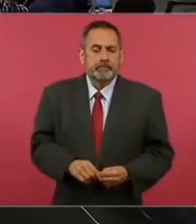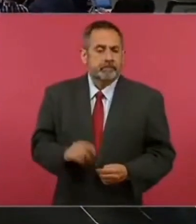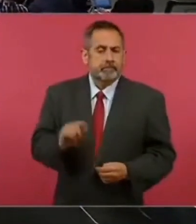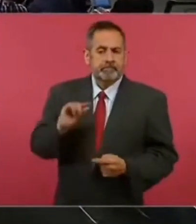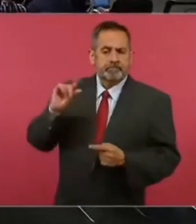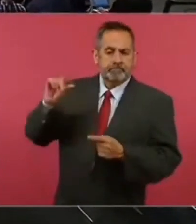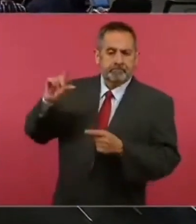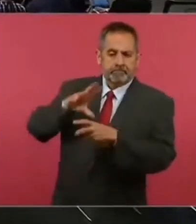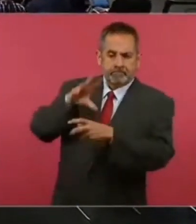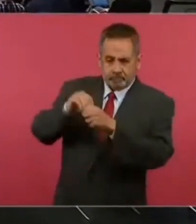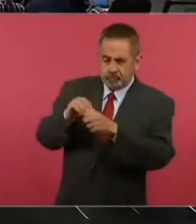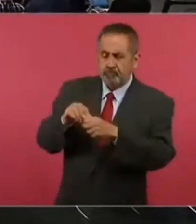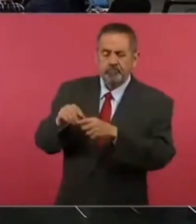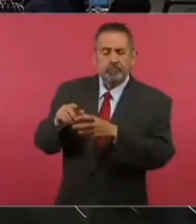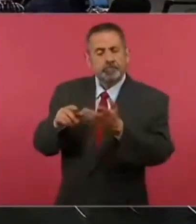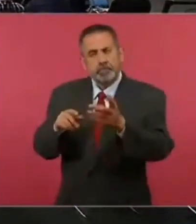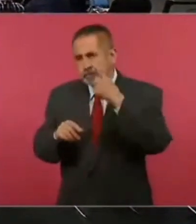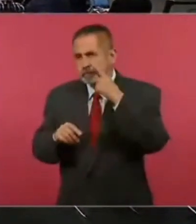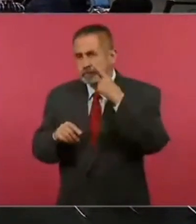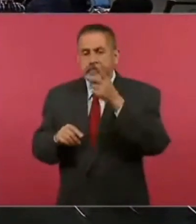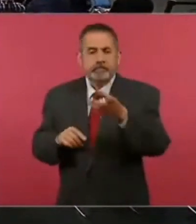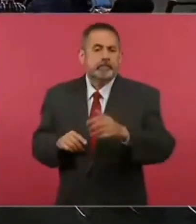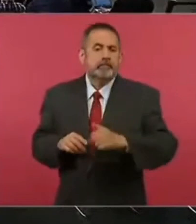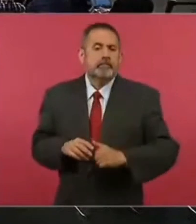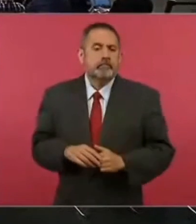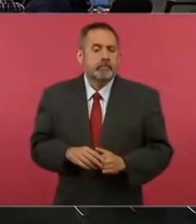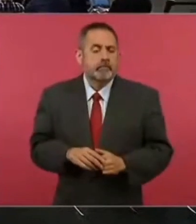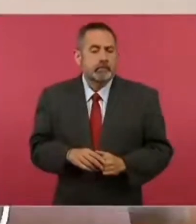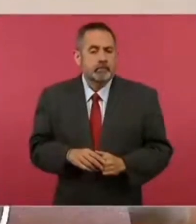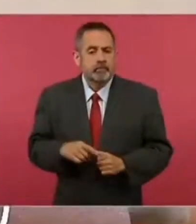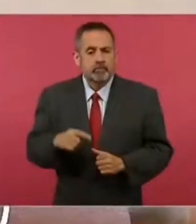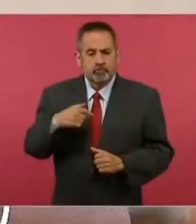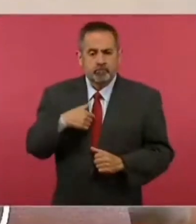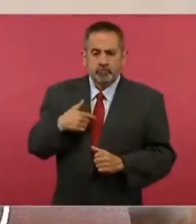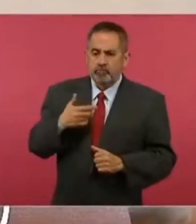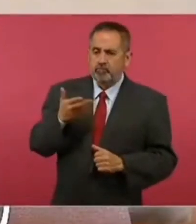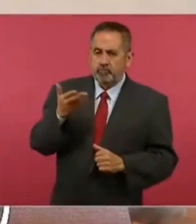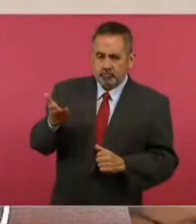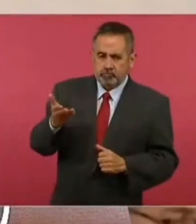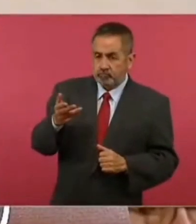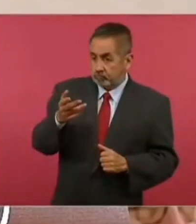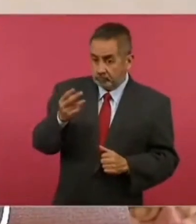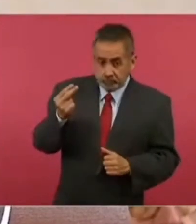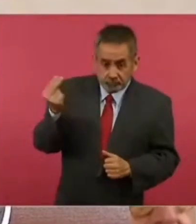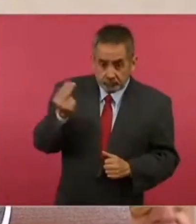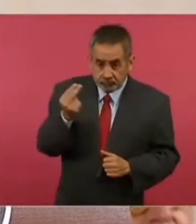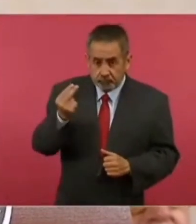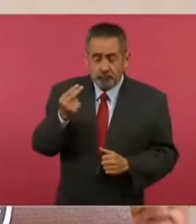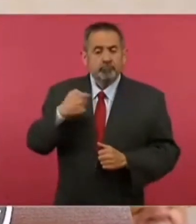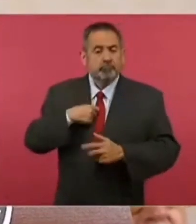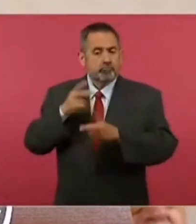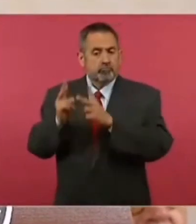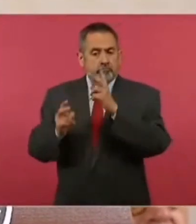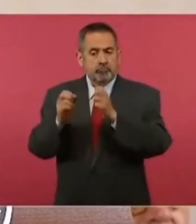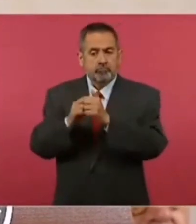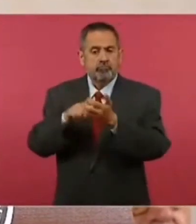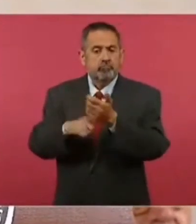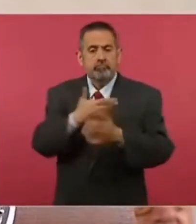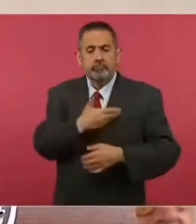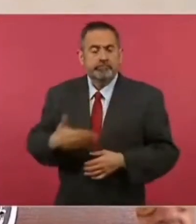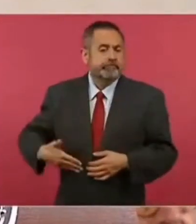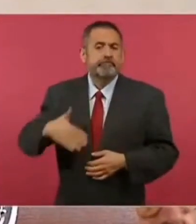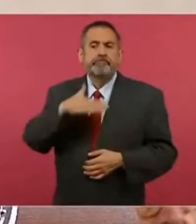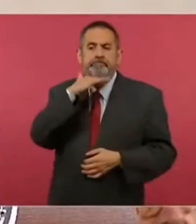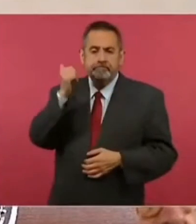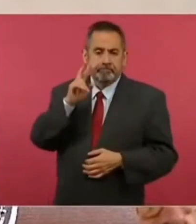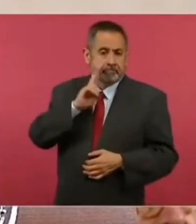porque yo ofrecí que si era necesario, hablaba con el presidente de Alemania. Lo